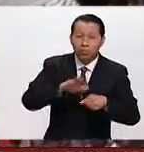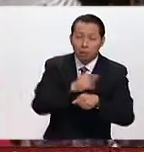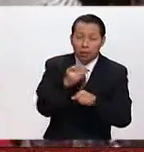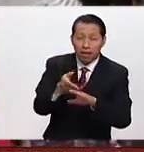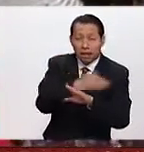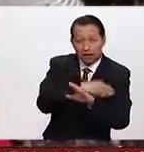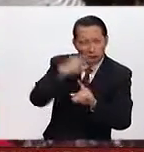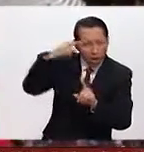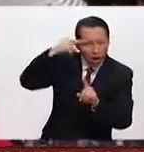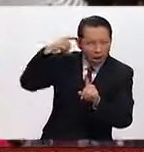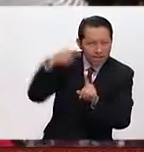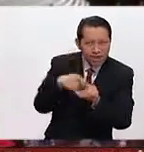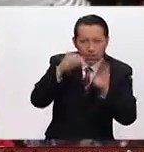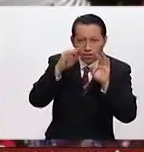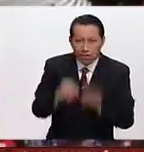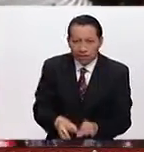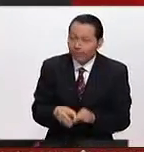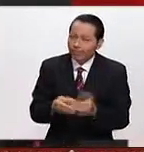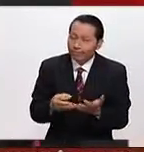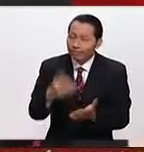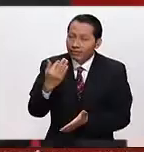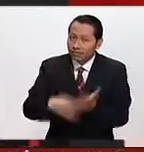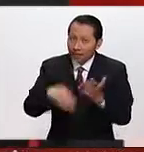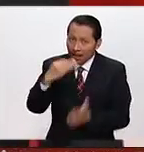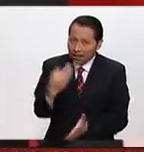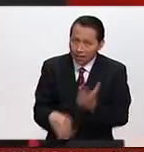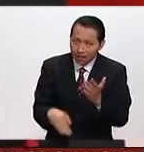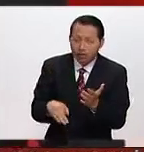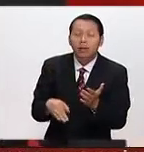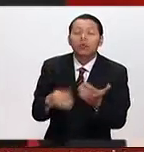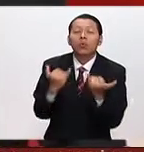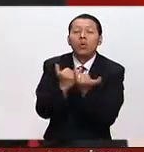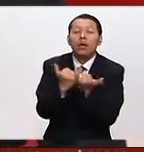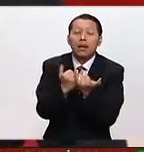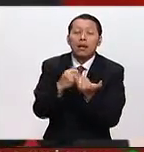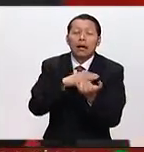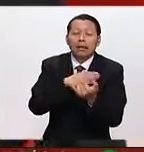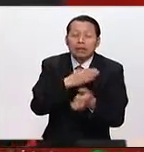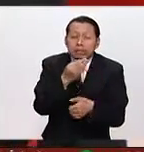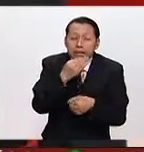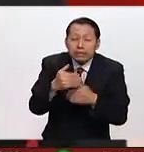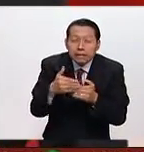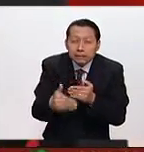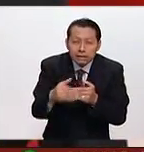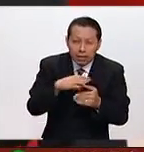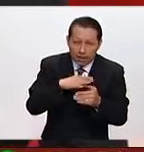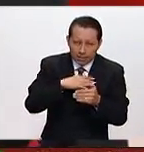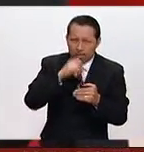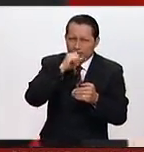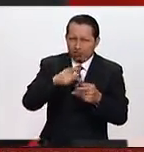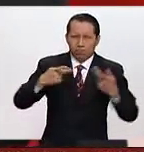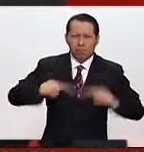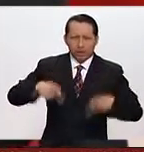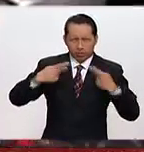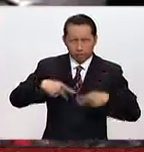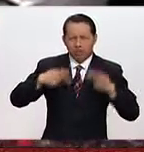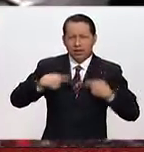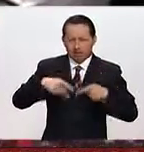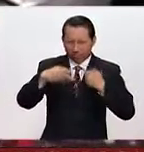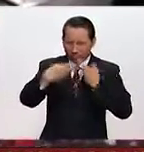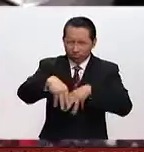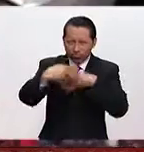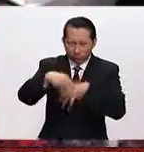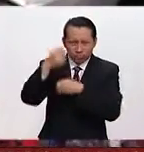originales y todavía se falta más. En unos momentos habrá, por ejemplo, una manifestación en contra del muro nuevamente, el muro que pretende